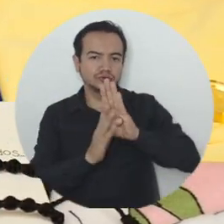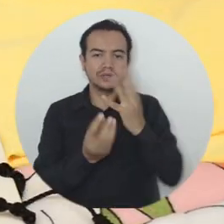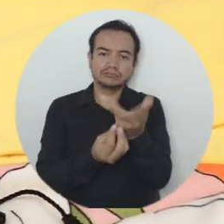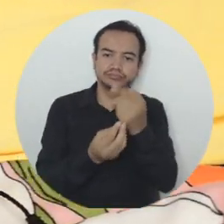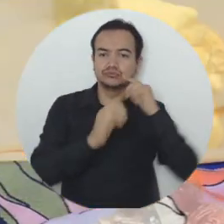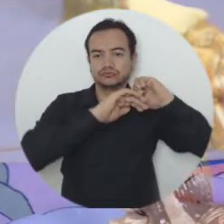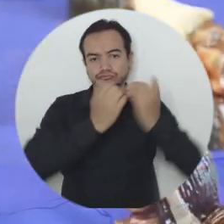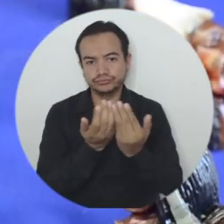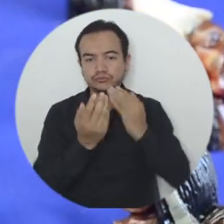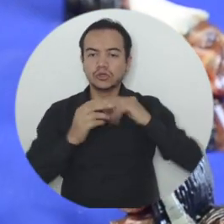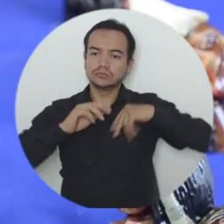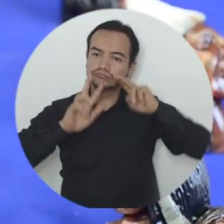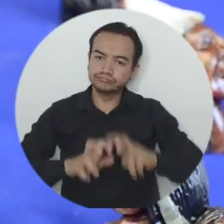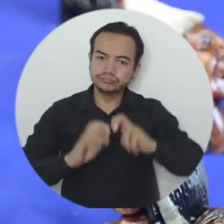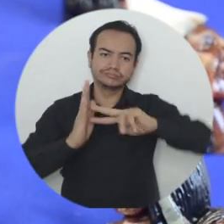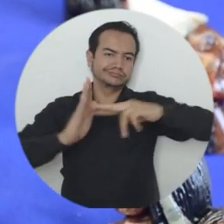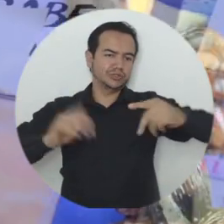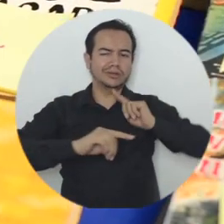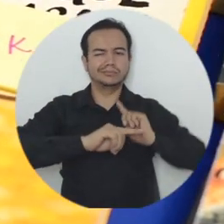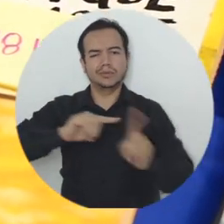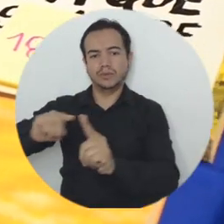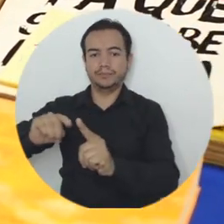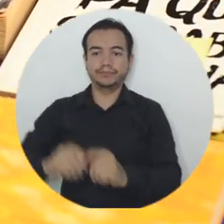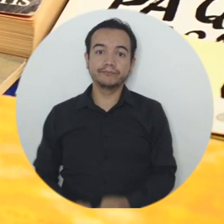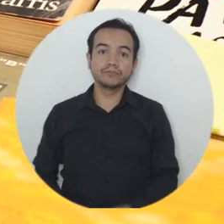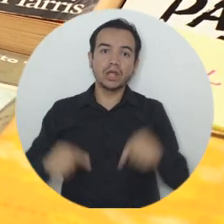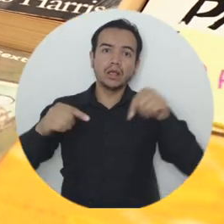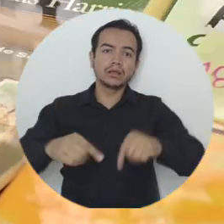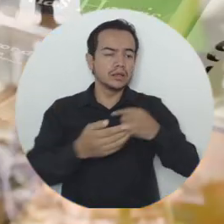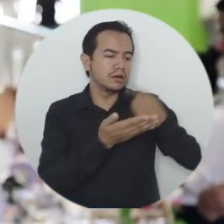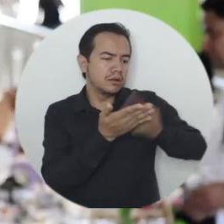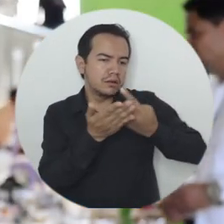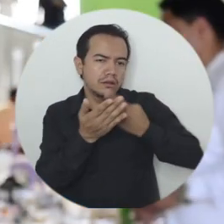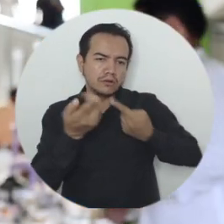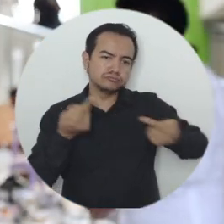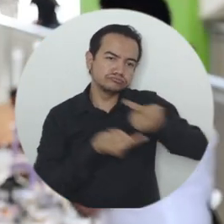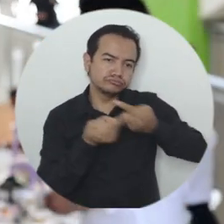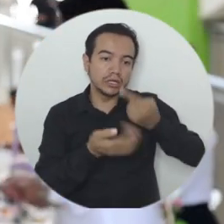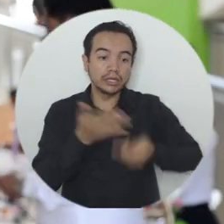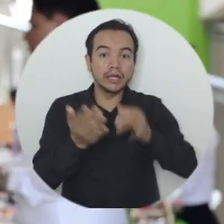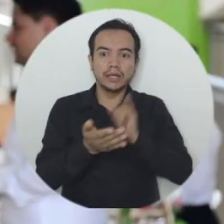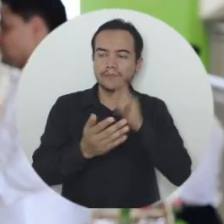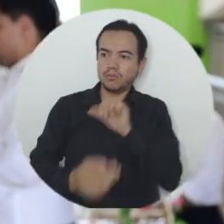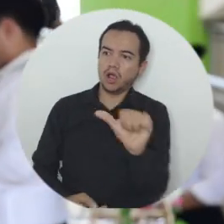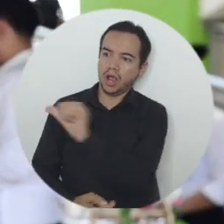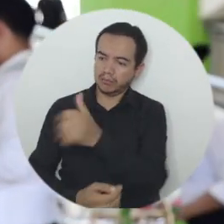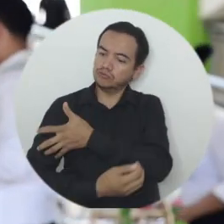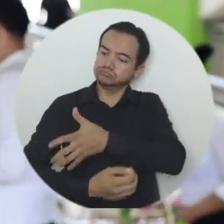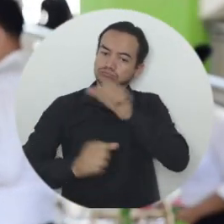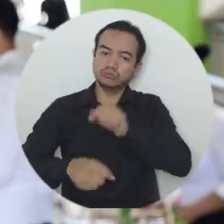emprendimiento, el arte, la cultura, la literatura, tecnología, entre otros. Este conversatorio está enmarcado en el